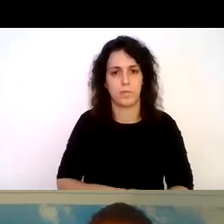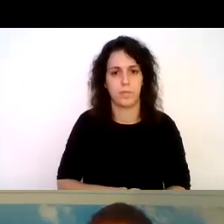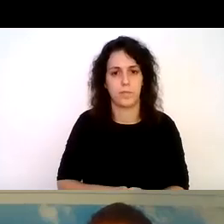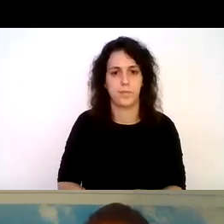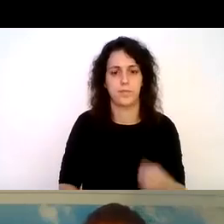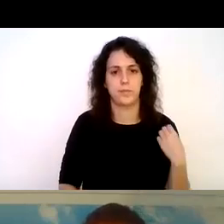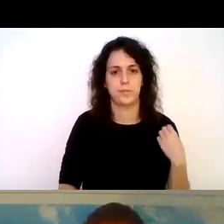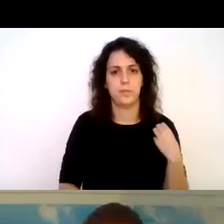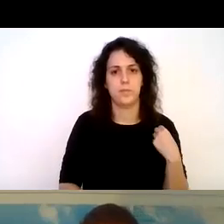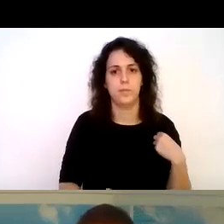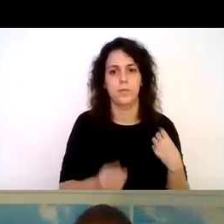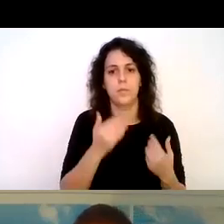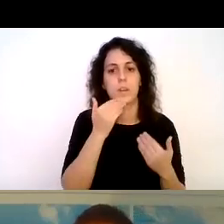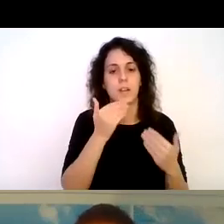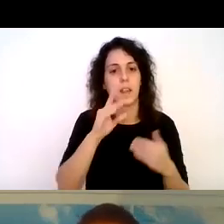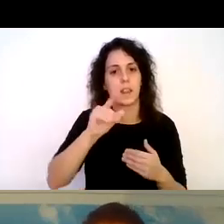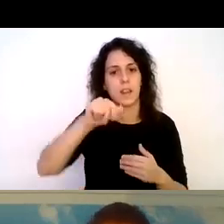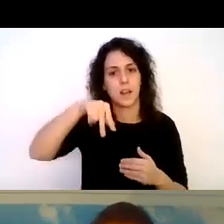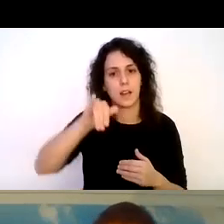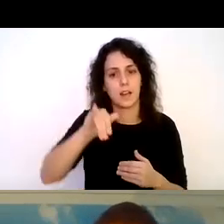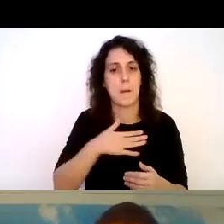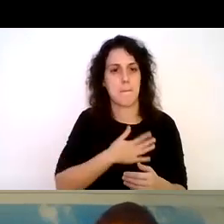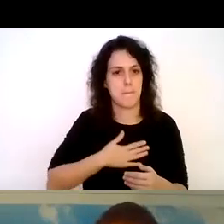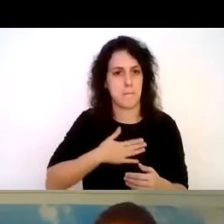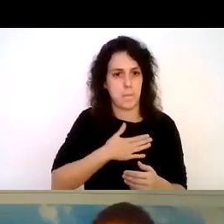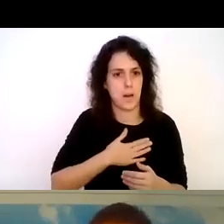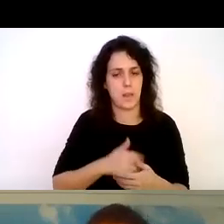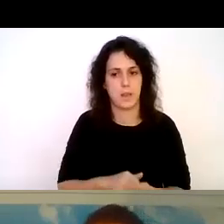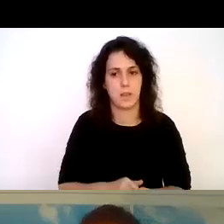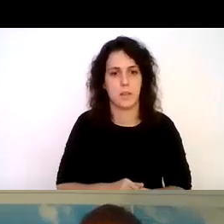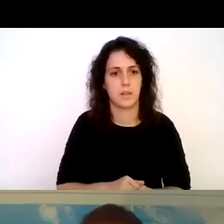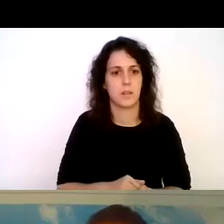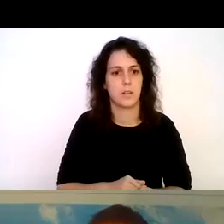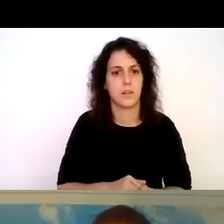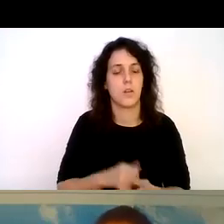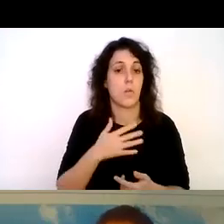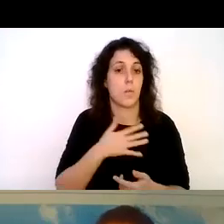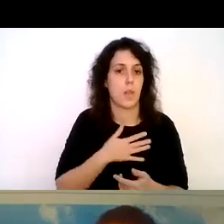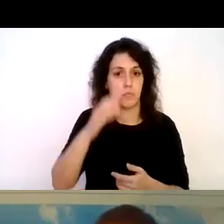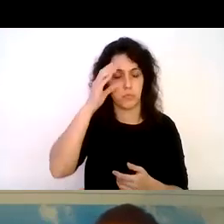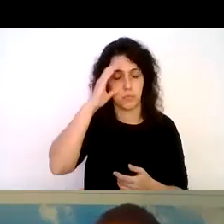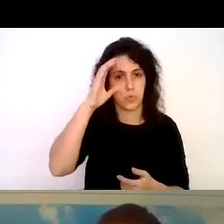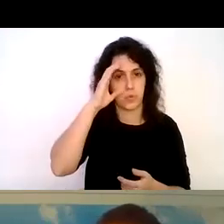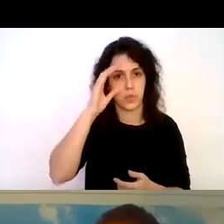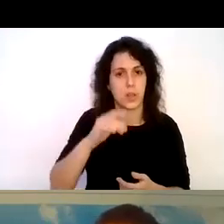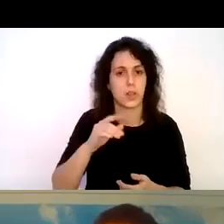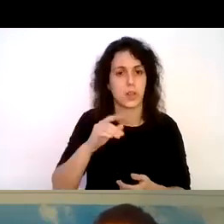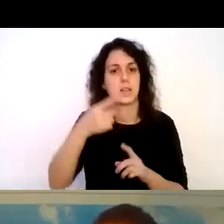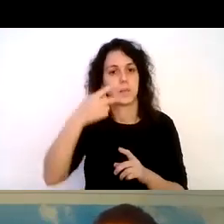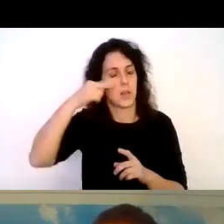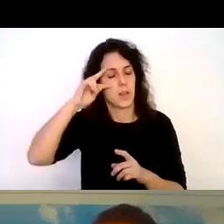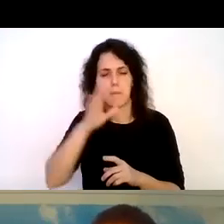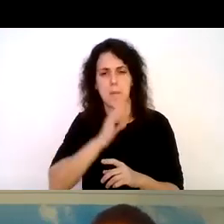muchísimas gracias Dani ha sido un placer oírte ver tus magníficas experiencias